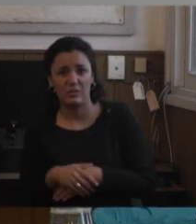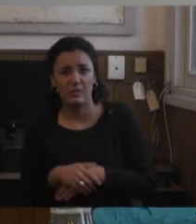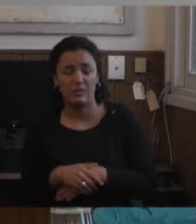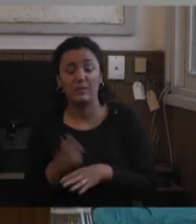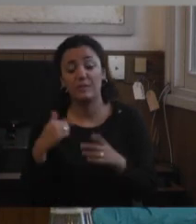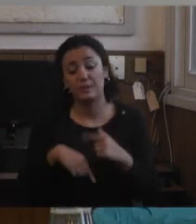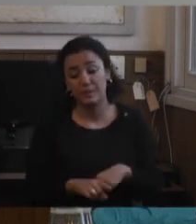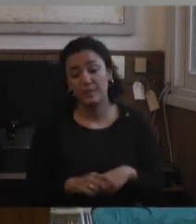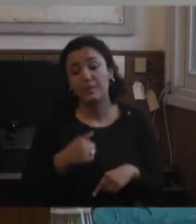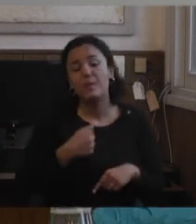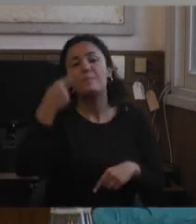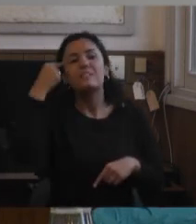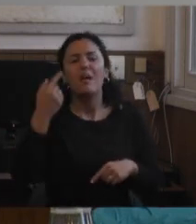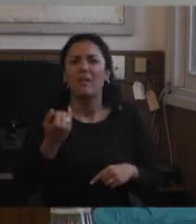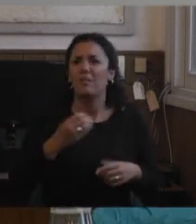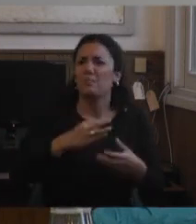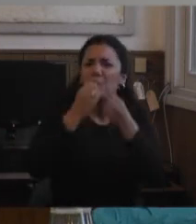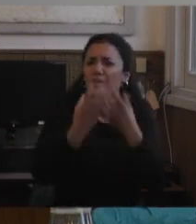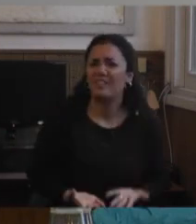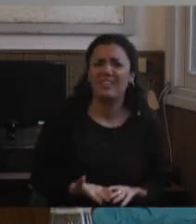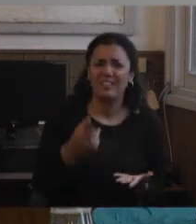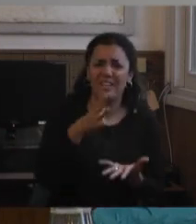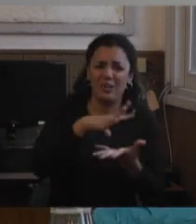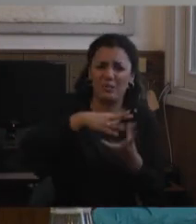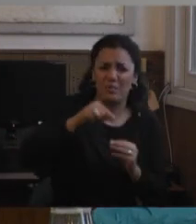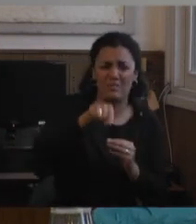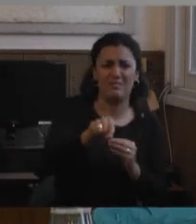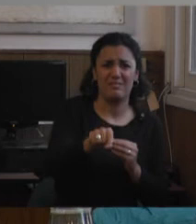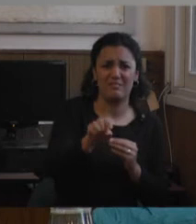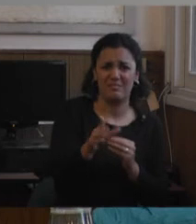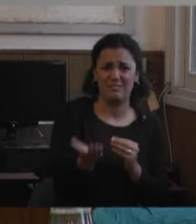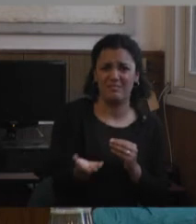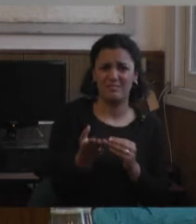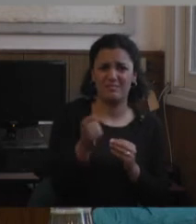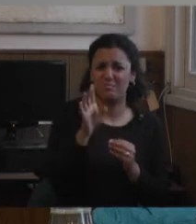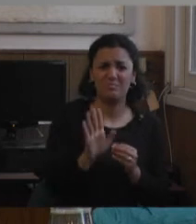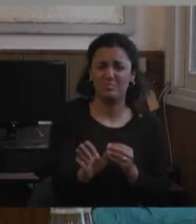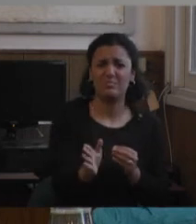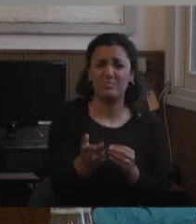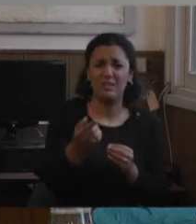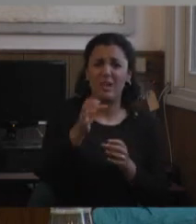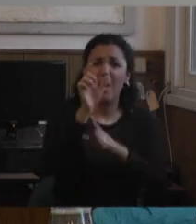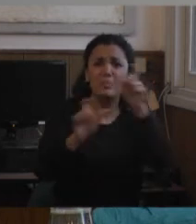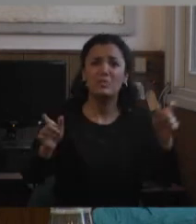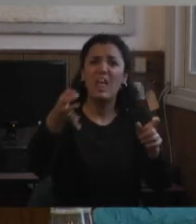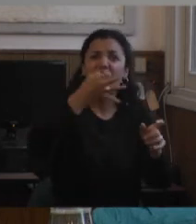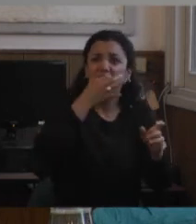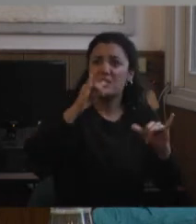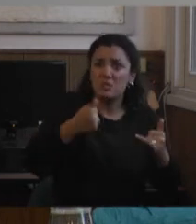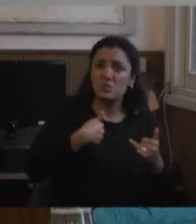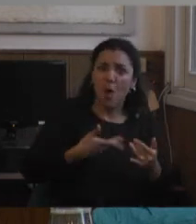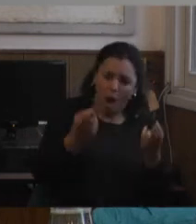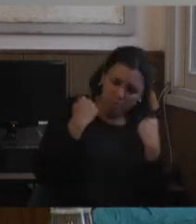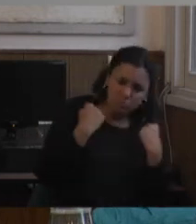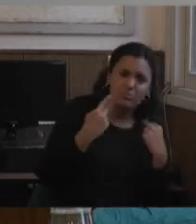Entonces yo lo que pensaba era, ¿por qué pasa esto? ¿Por qué permitimos que muchos digan esto y uno lo avala? Entonces hice la otra lectura. ¿Será